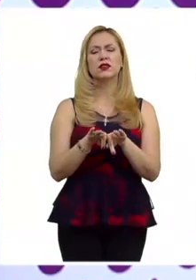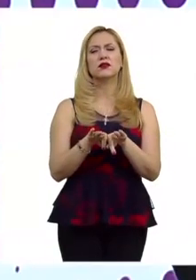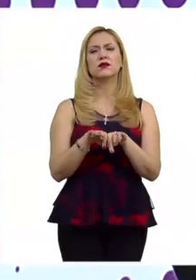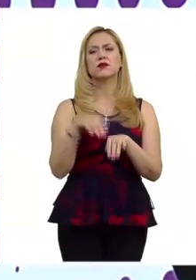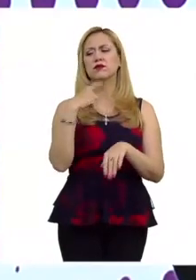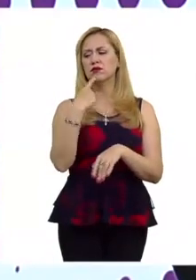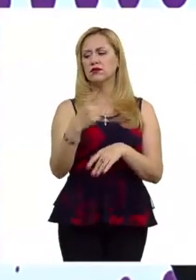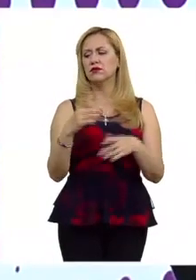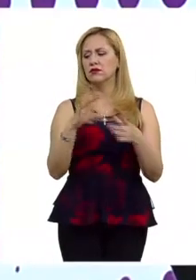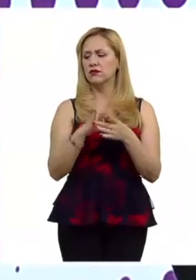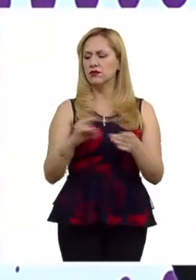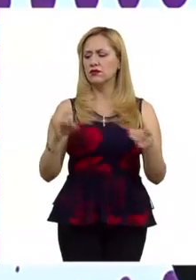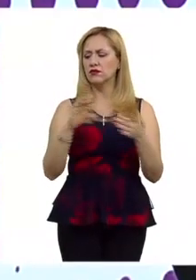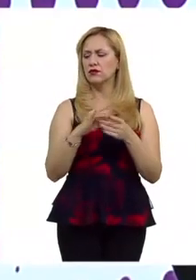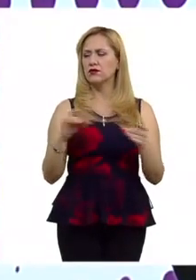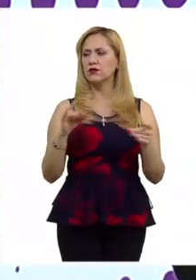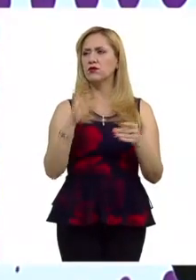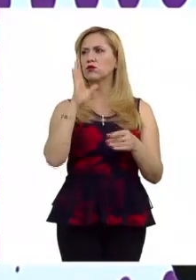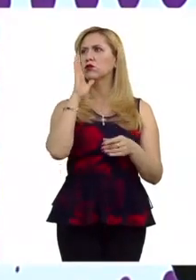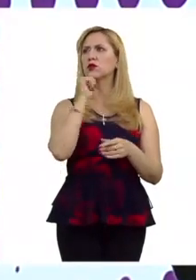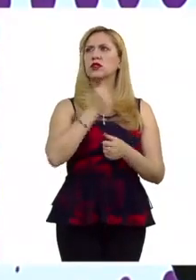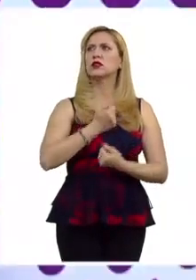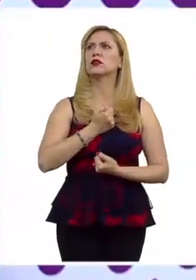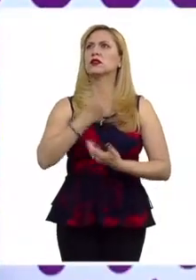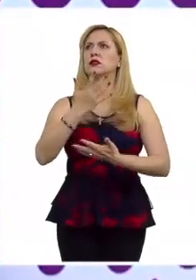como una limitación a la libertad de expresión?